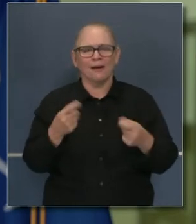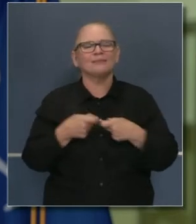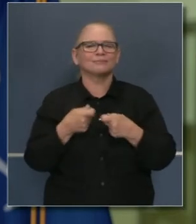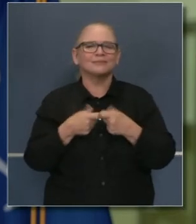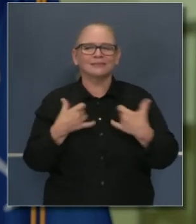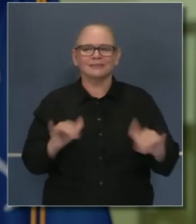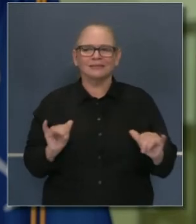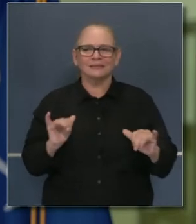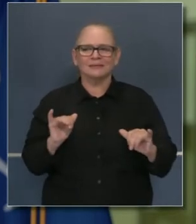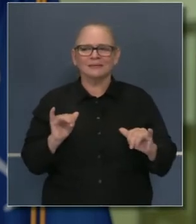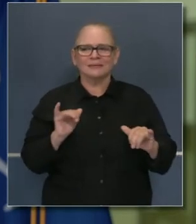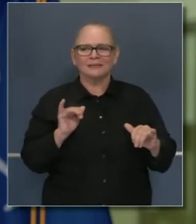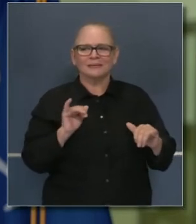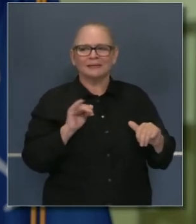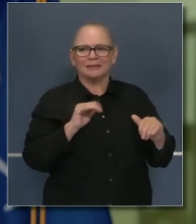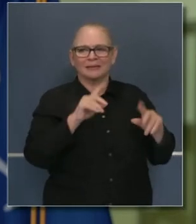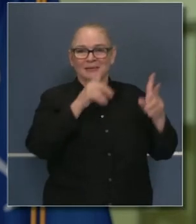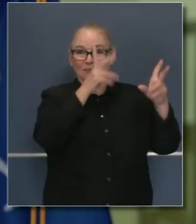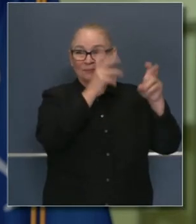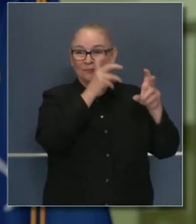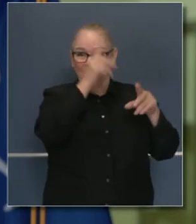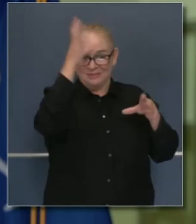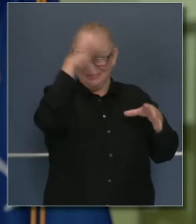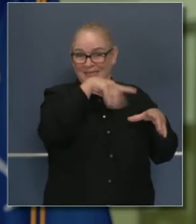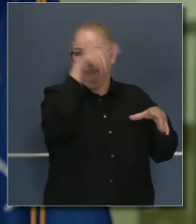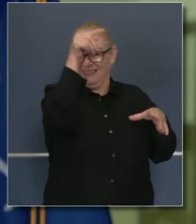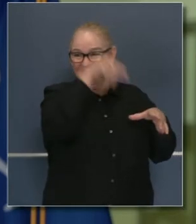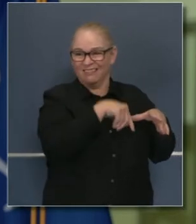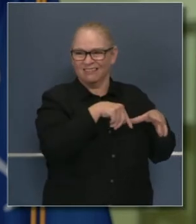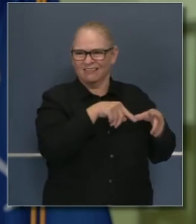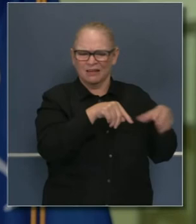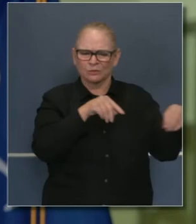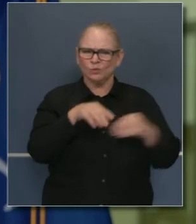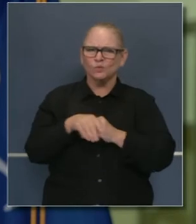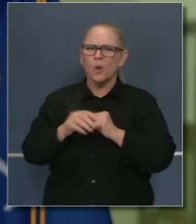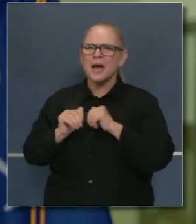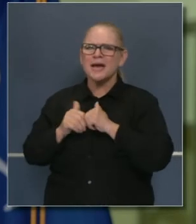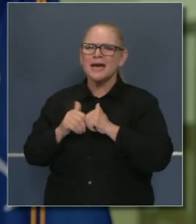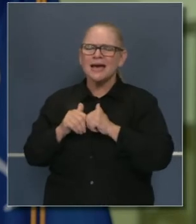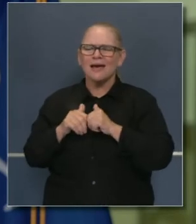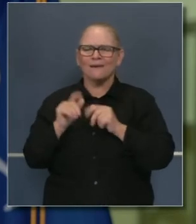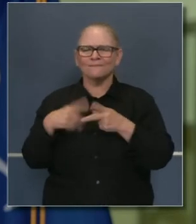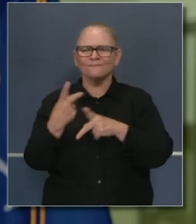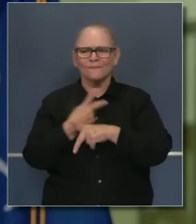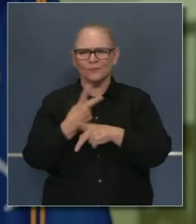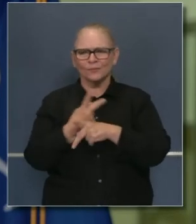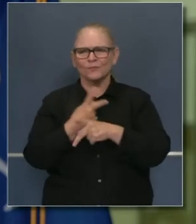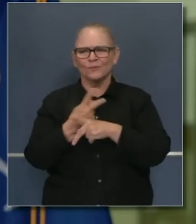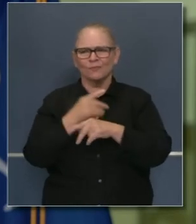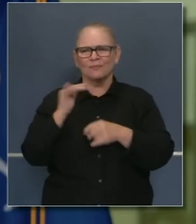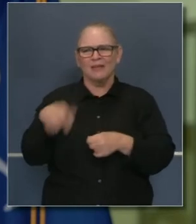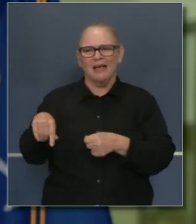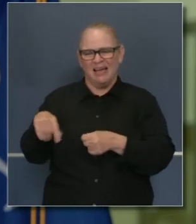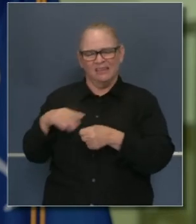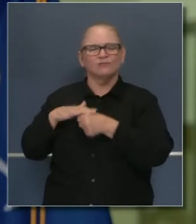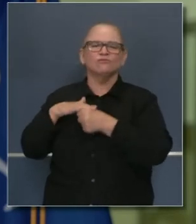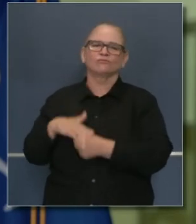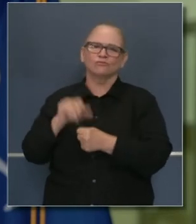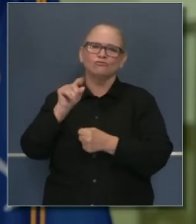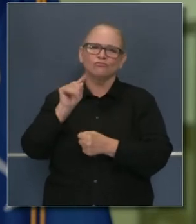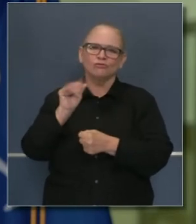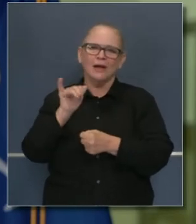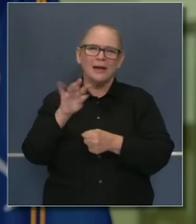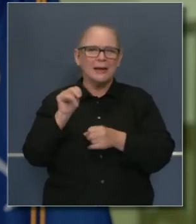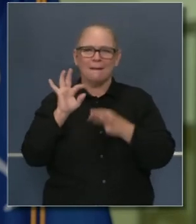capacidad de almacenamiento a una escala que necesitamos para poder lograr nuestros objetivos del 100%, que